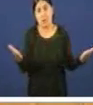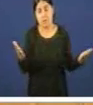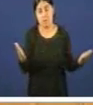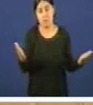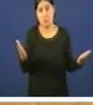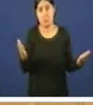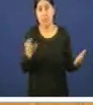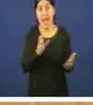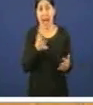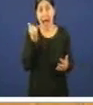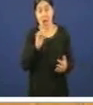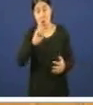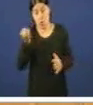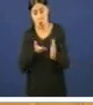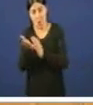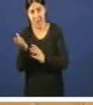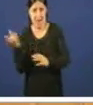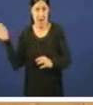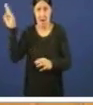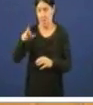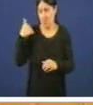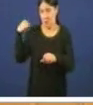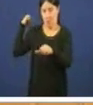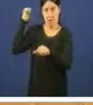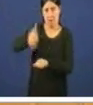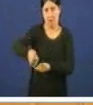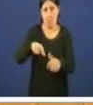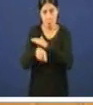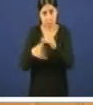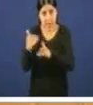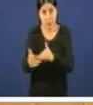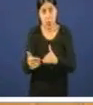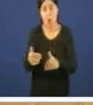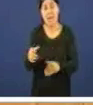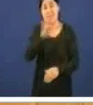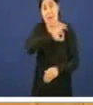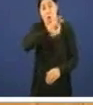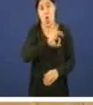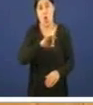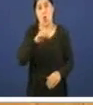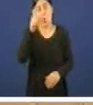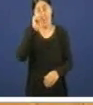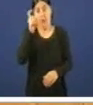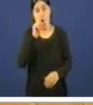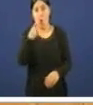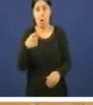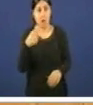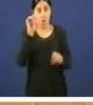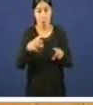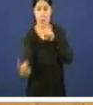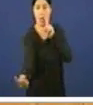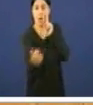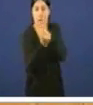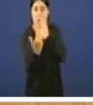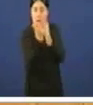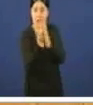hai outro trazo que se repite ao longo de todo o proceso o señor Núñez Feijó non dá a cara o